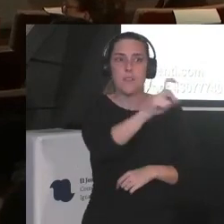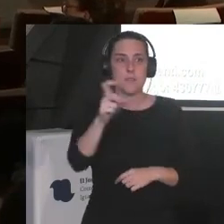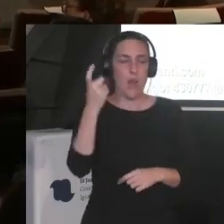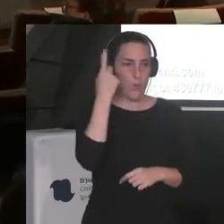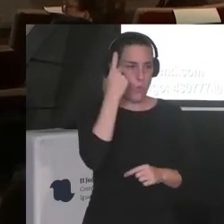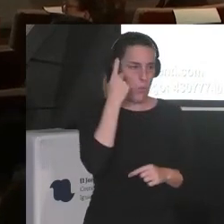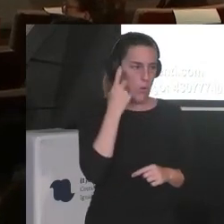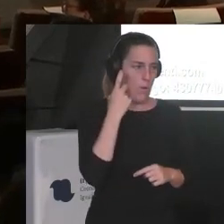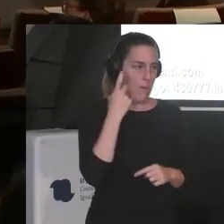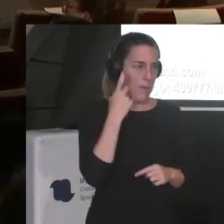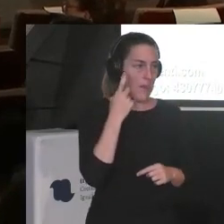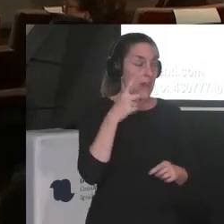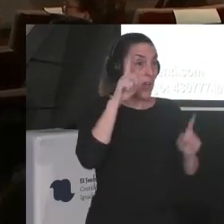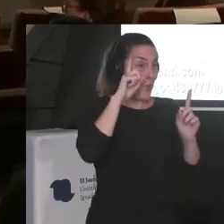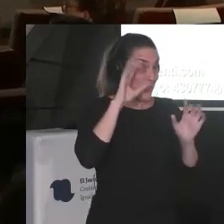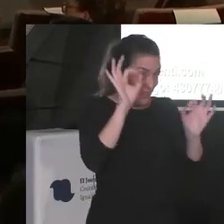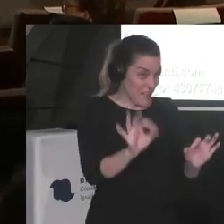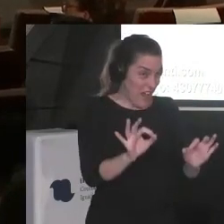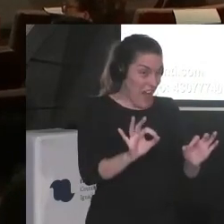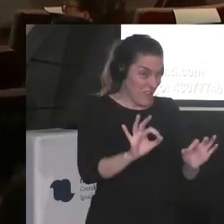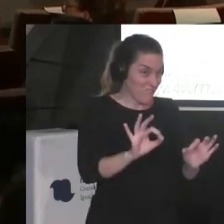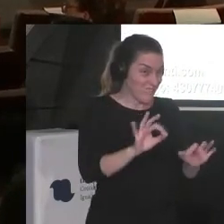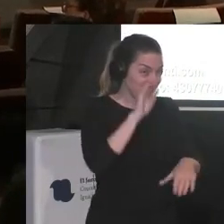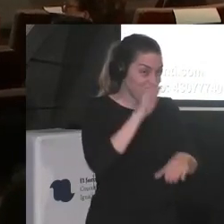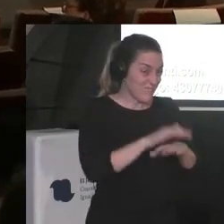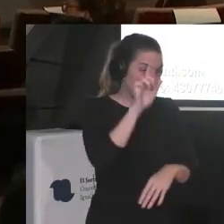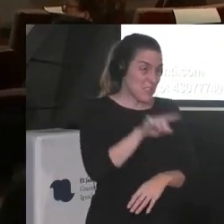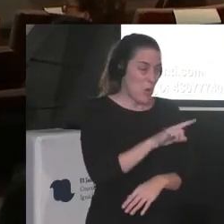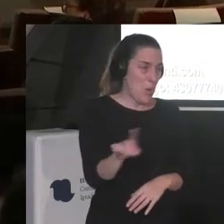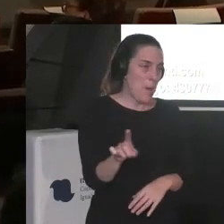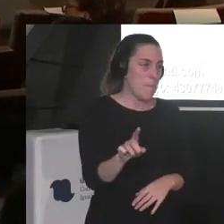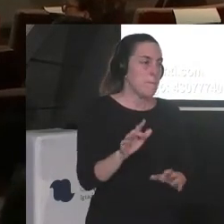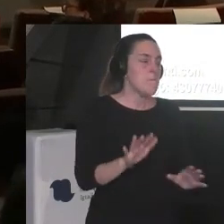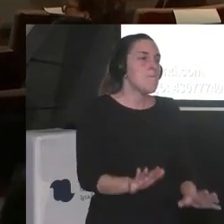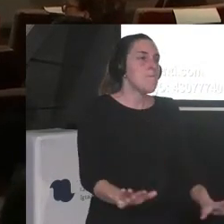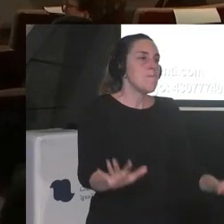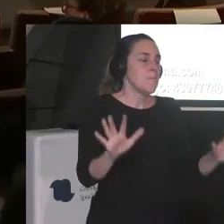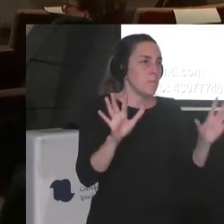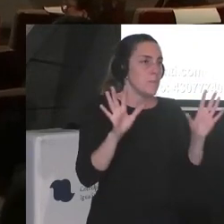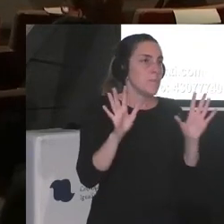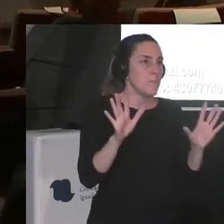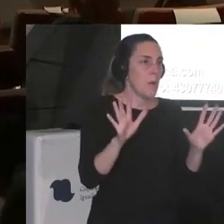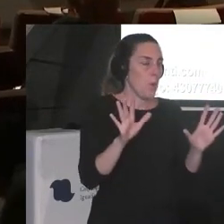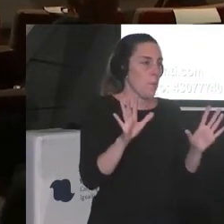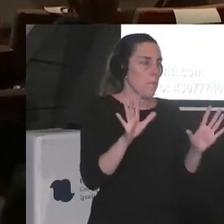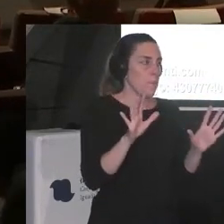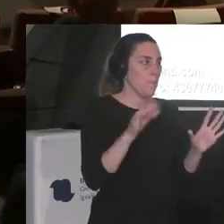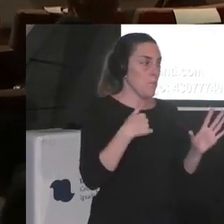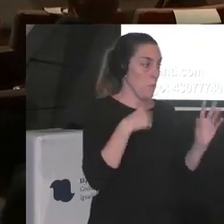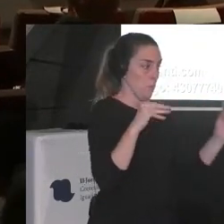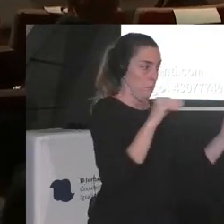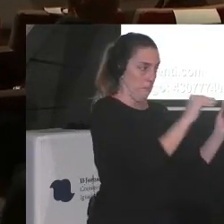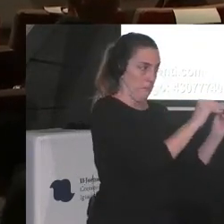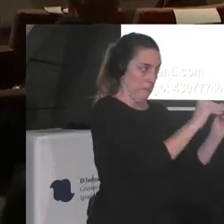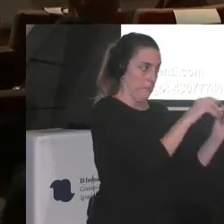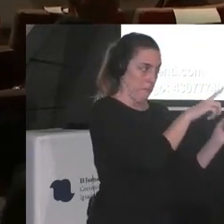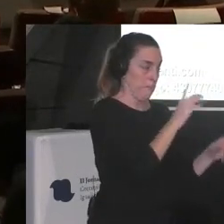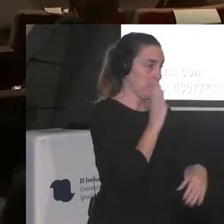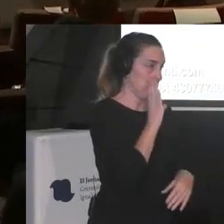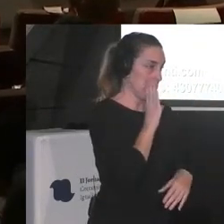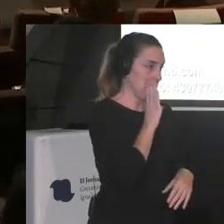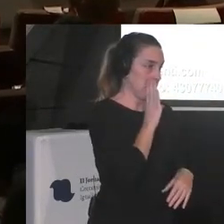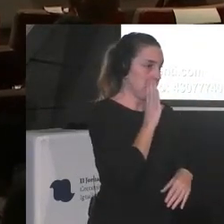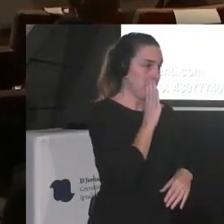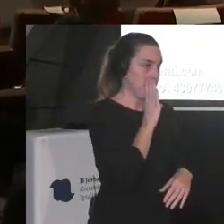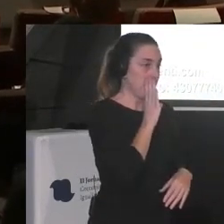lo hacemos no sé lo que quedará y lo que no lo que pasa es que lo que sí que te quería comentar que estando de acuerdo en lo que has dicho de que hace falta que esas personas